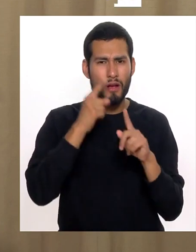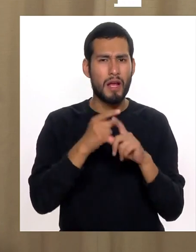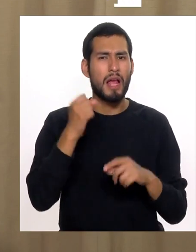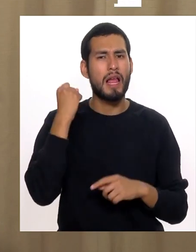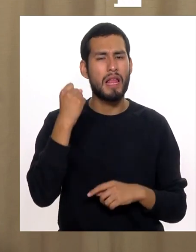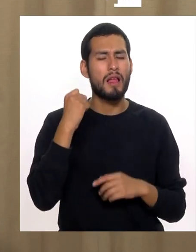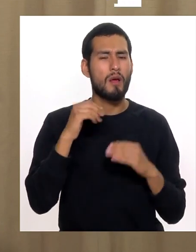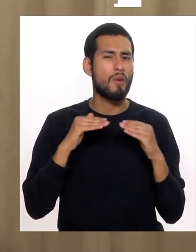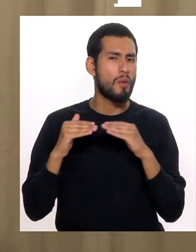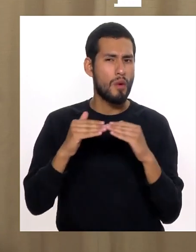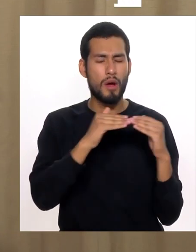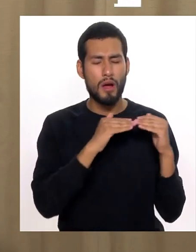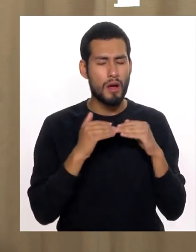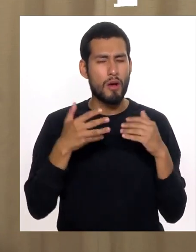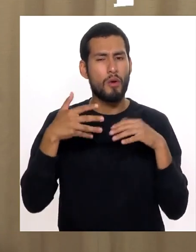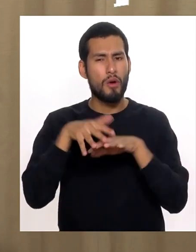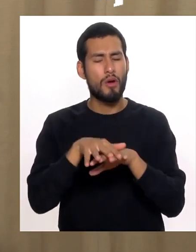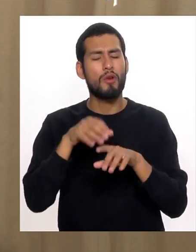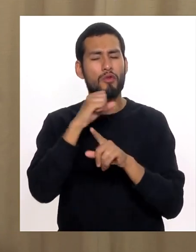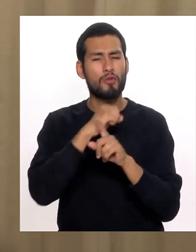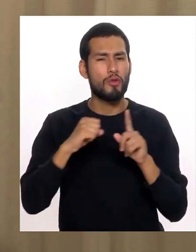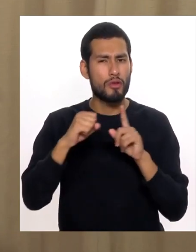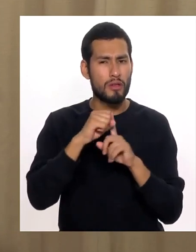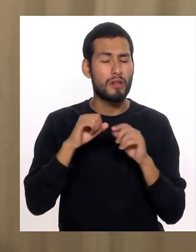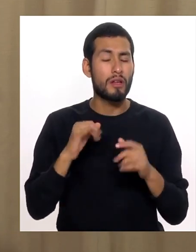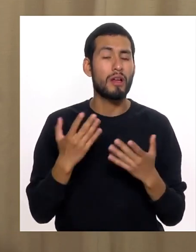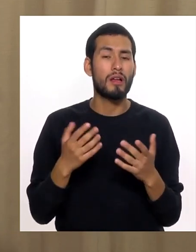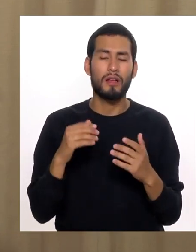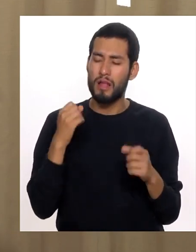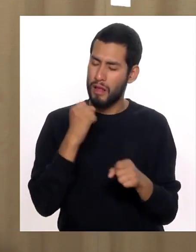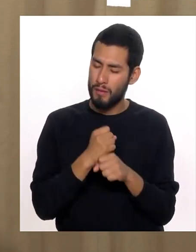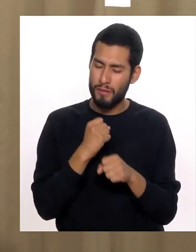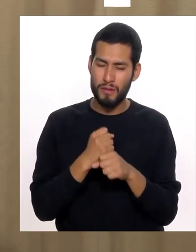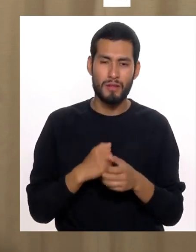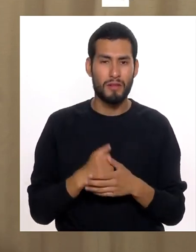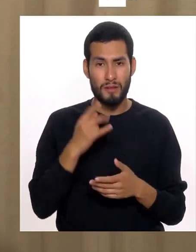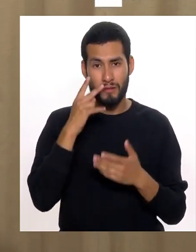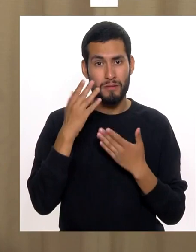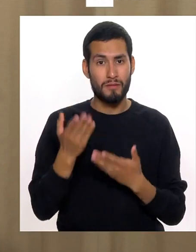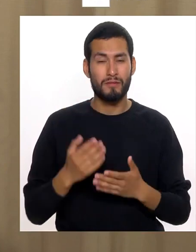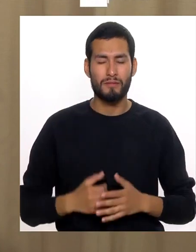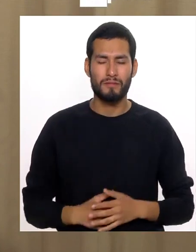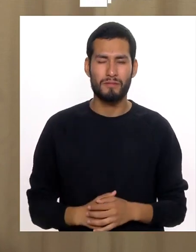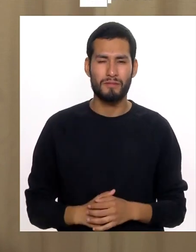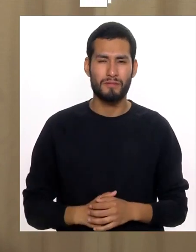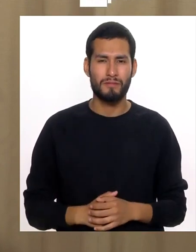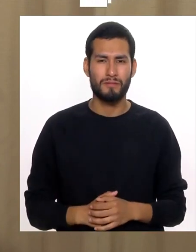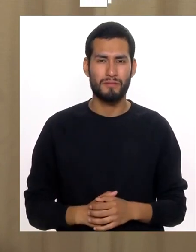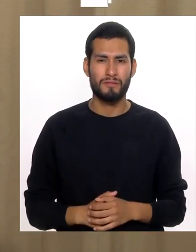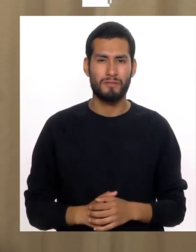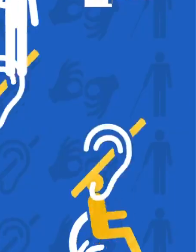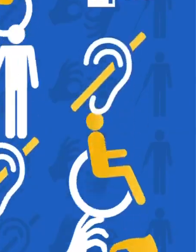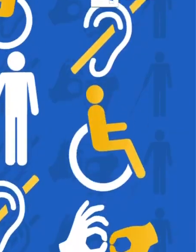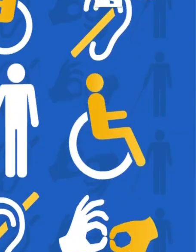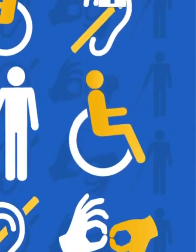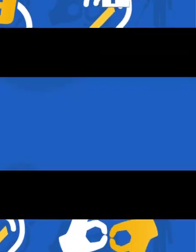luchan Por sus derechos A la igualdad E inclusión social Y también laboral Vamos con la nota